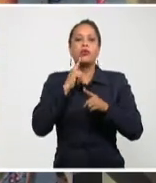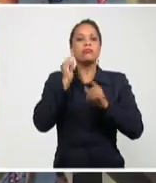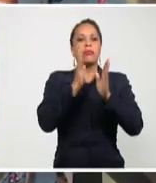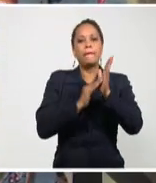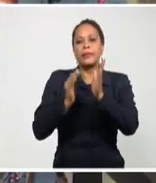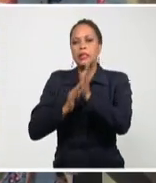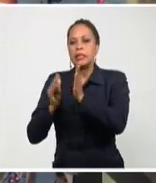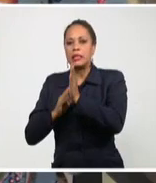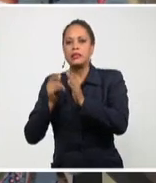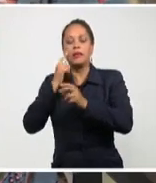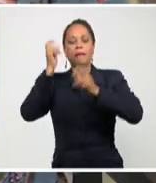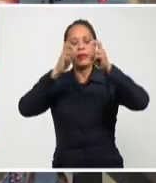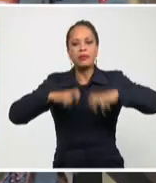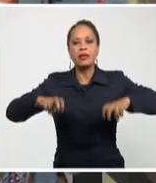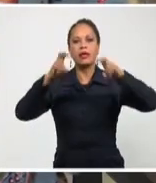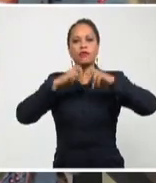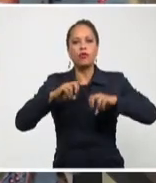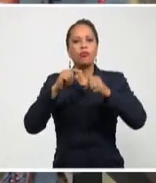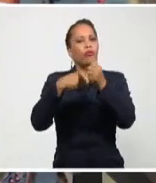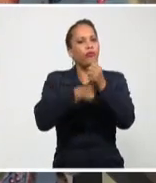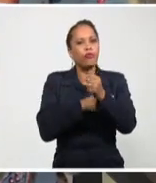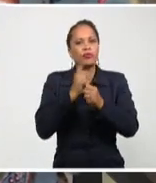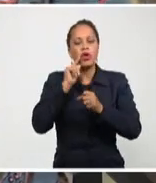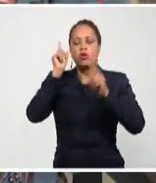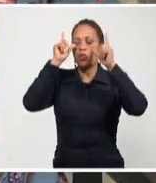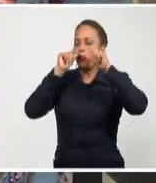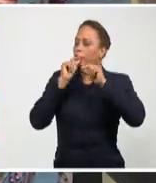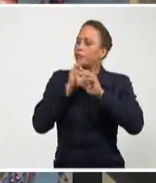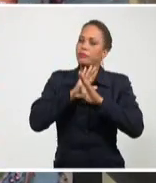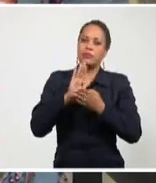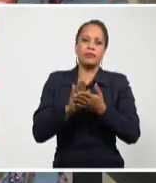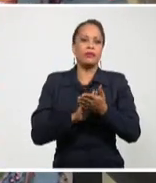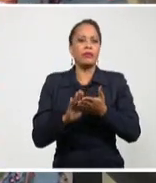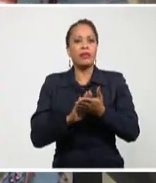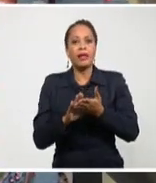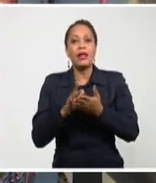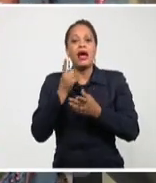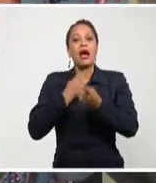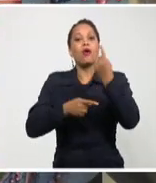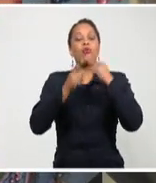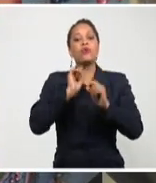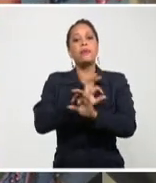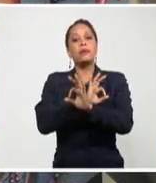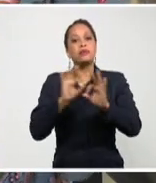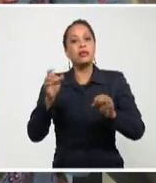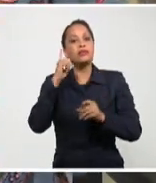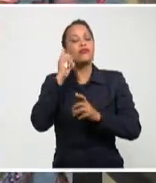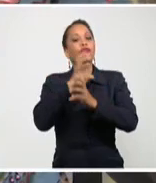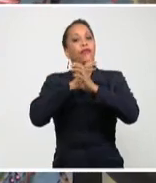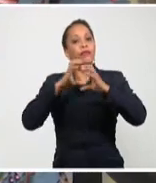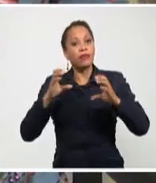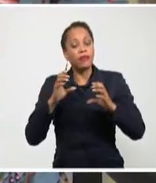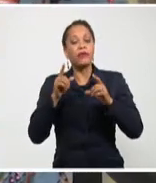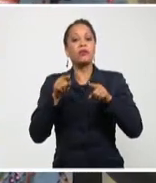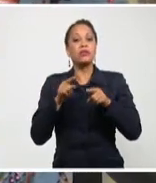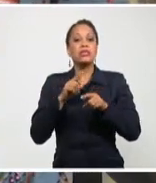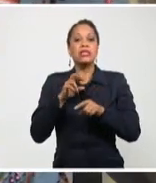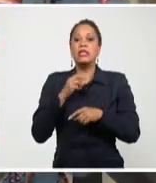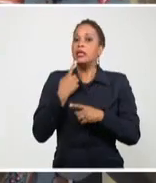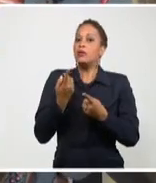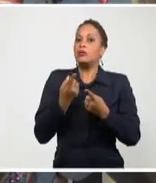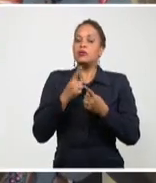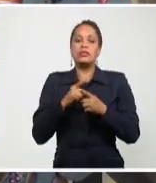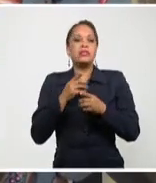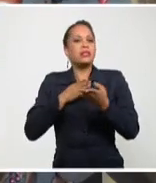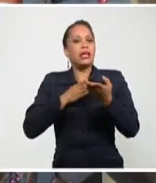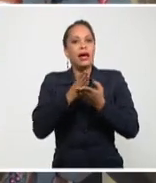meses de investigaciones sin dormir, de muchos especialistas científicos. No caminamos en penumbra